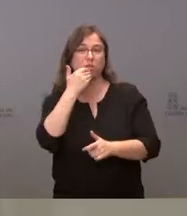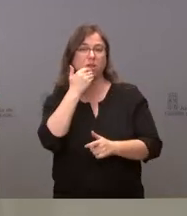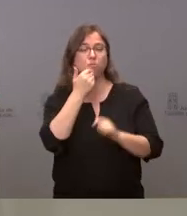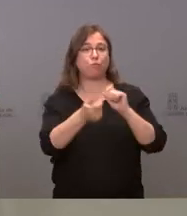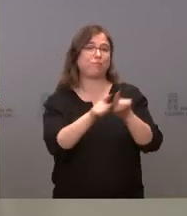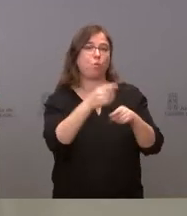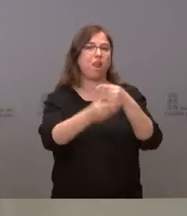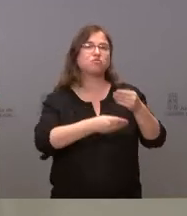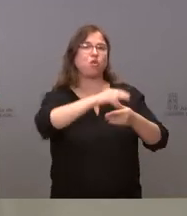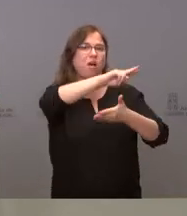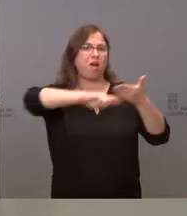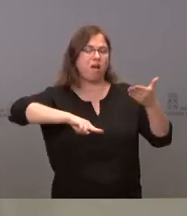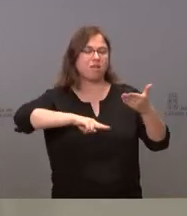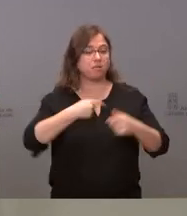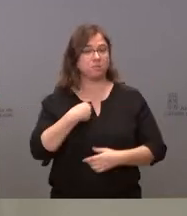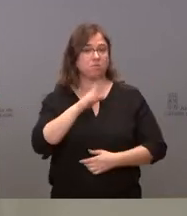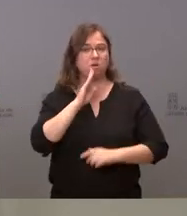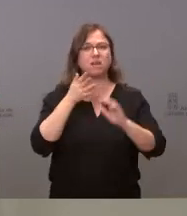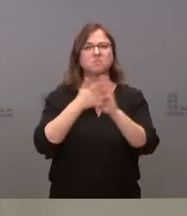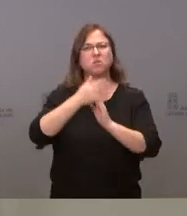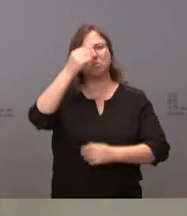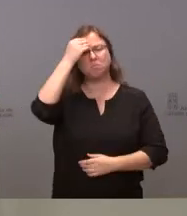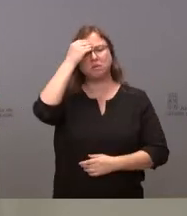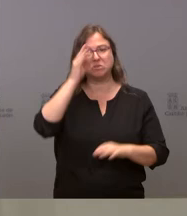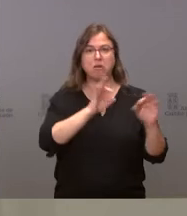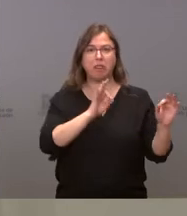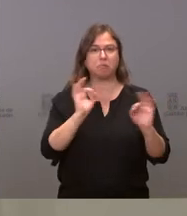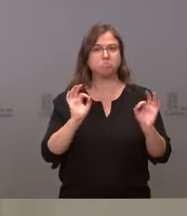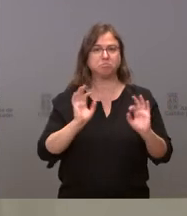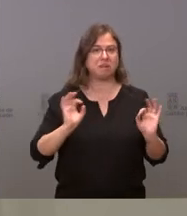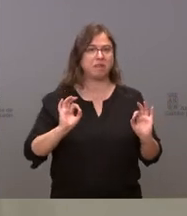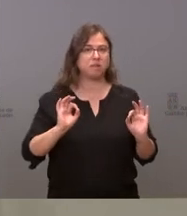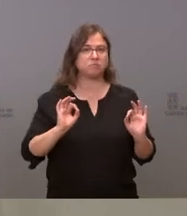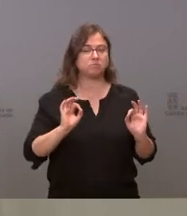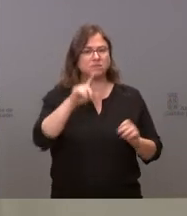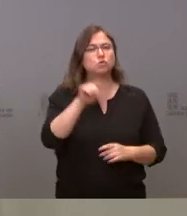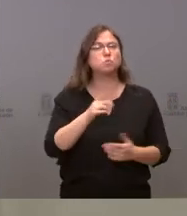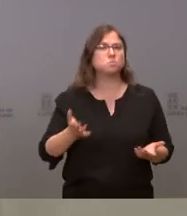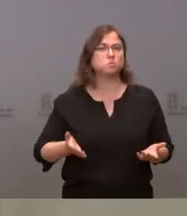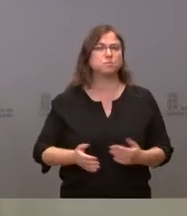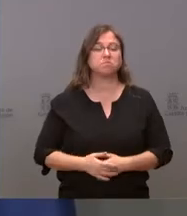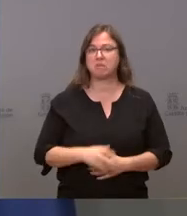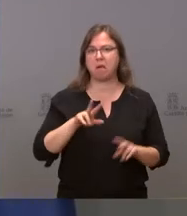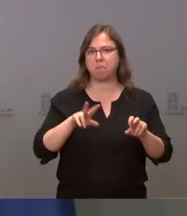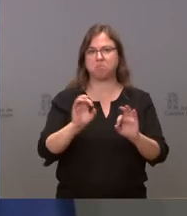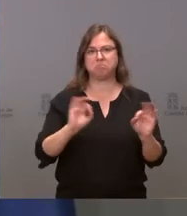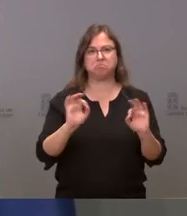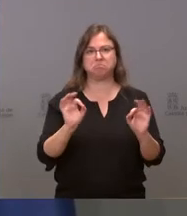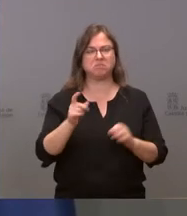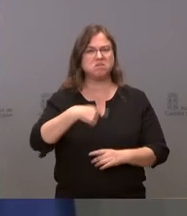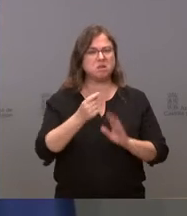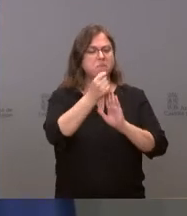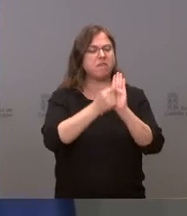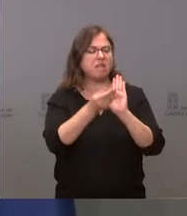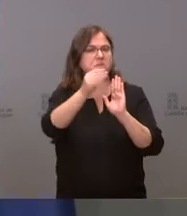tampoco en esa línea que usted está comentando tampoco hay nada previsto, ¿no?, en este sentido. En principio no vamos a tomar más